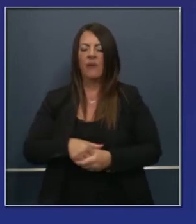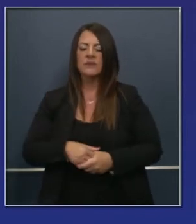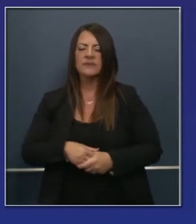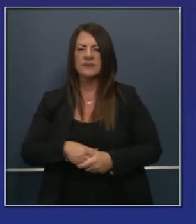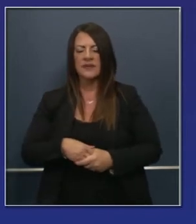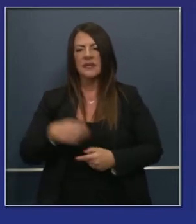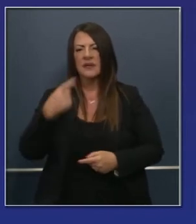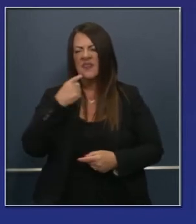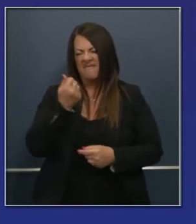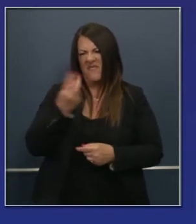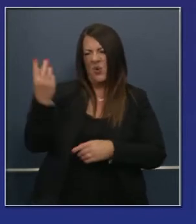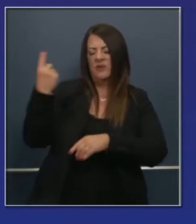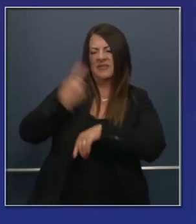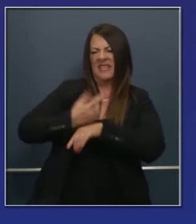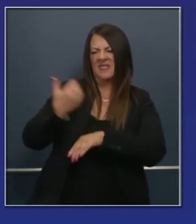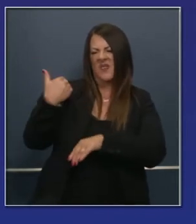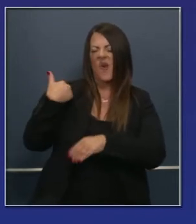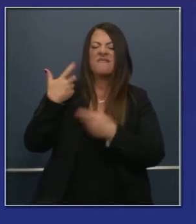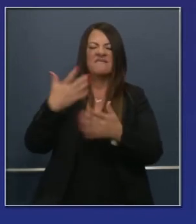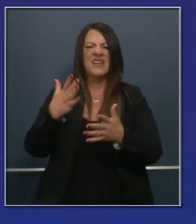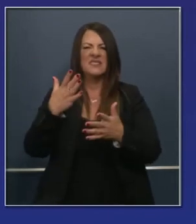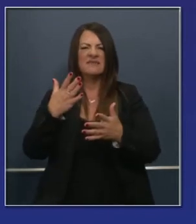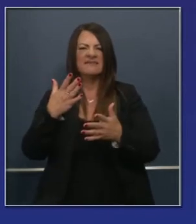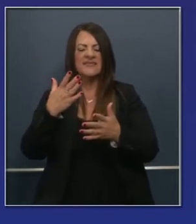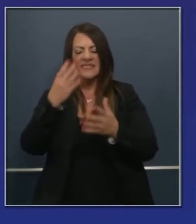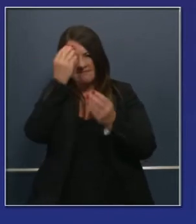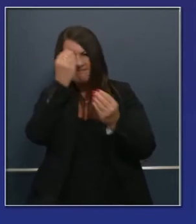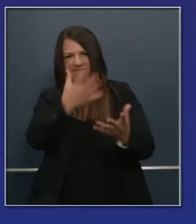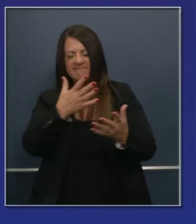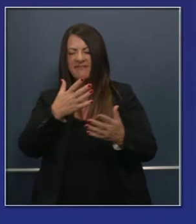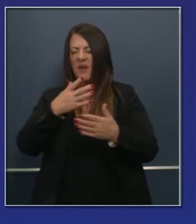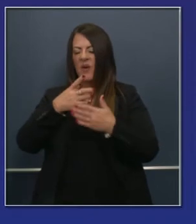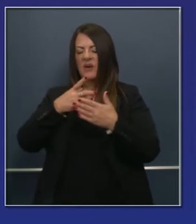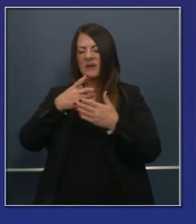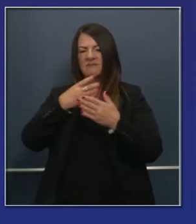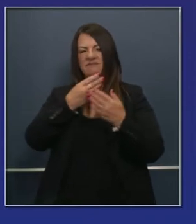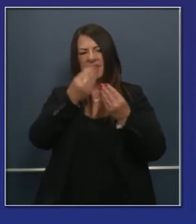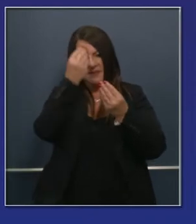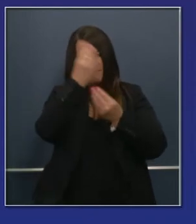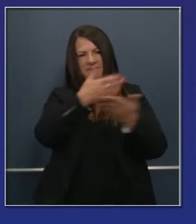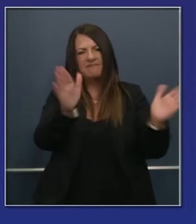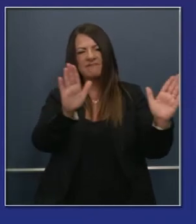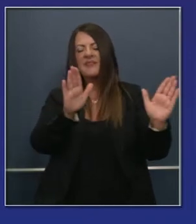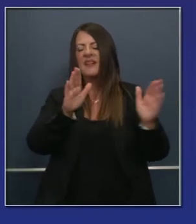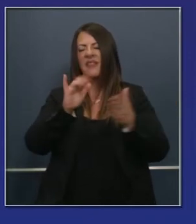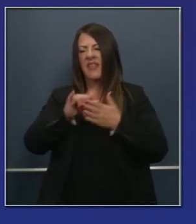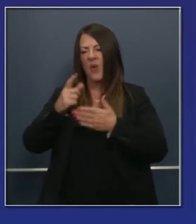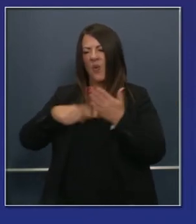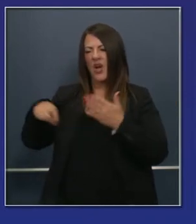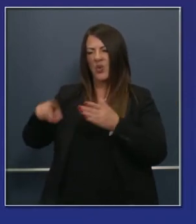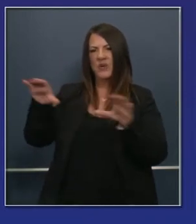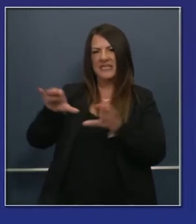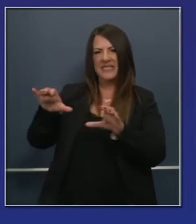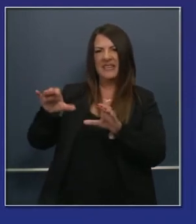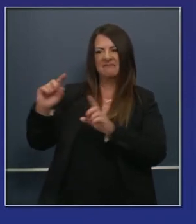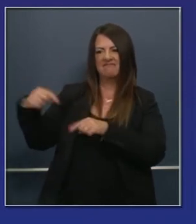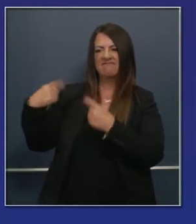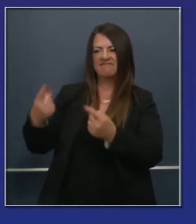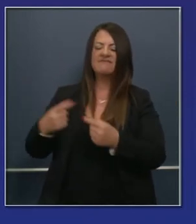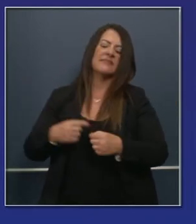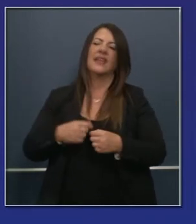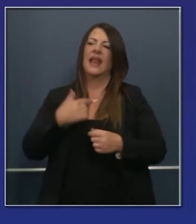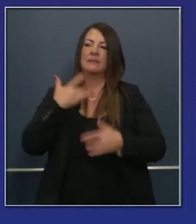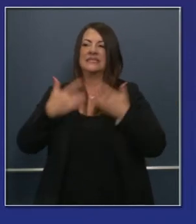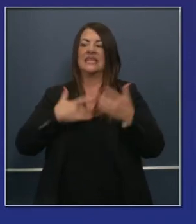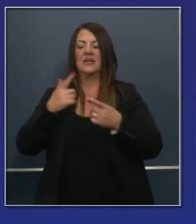fuiste capaz hace un par de días de presentar las cosas que ya hemos logrado y que ya han logrado en este equipo de trabajo, trabajando con la